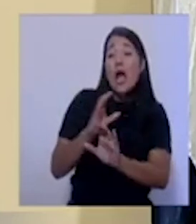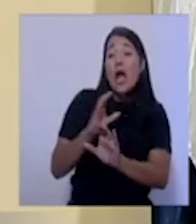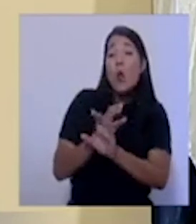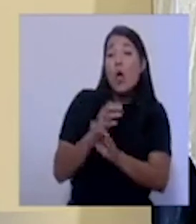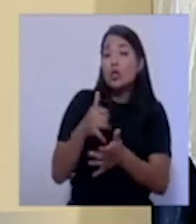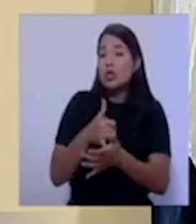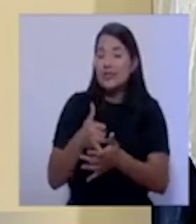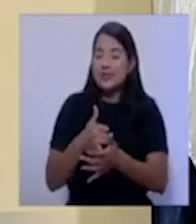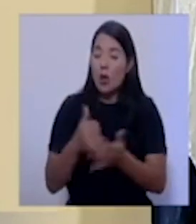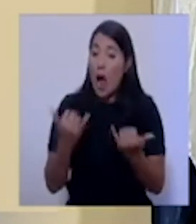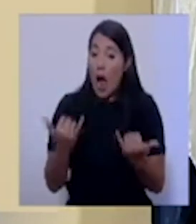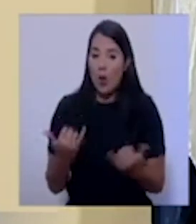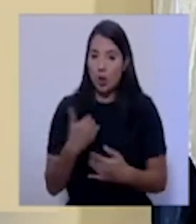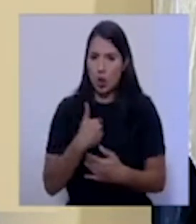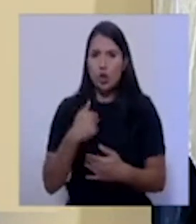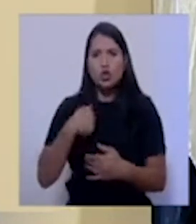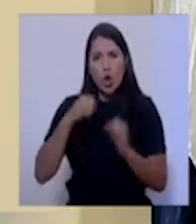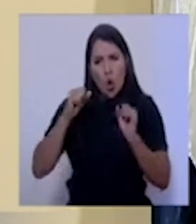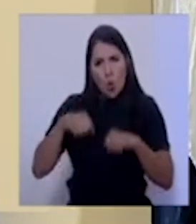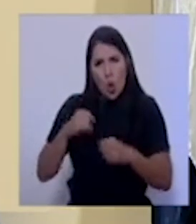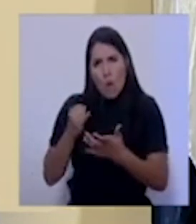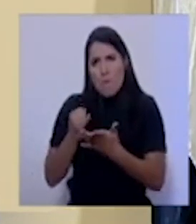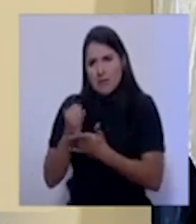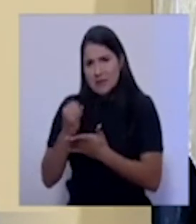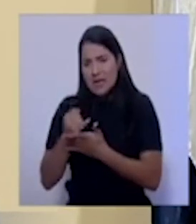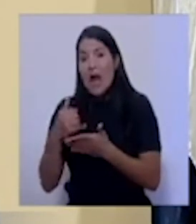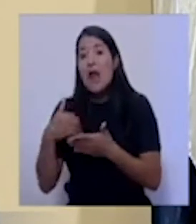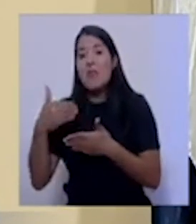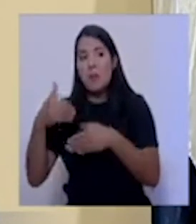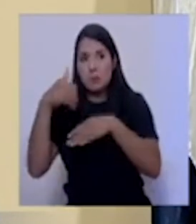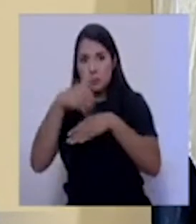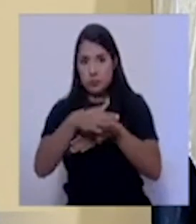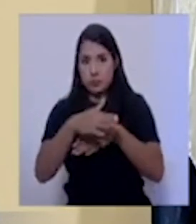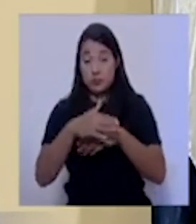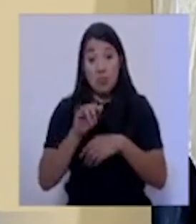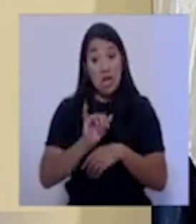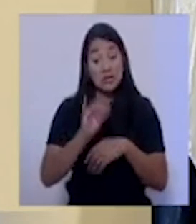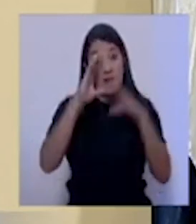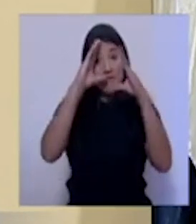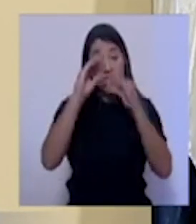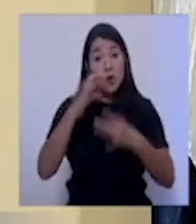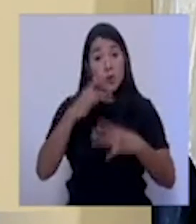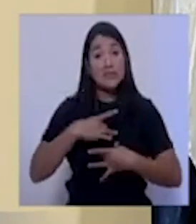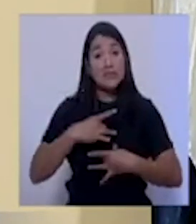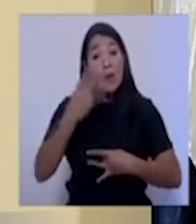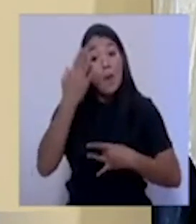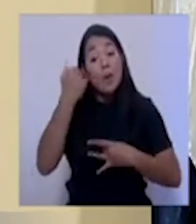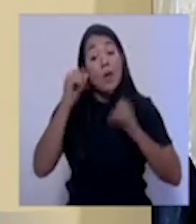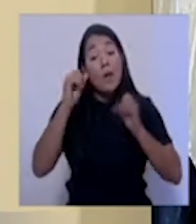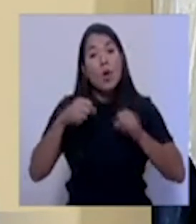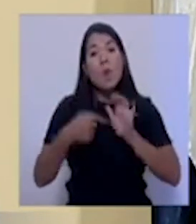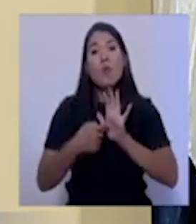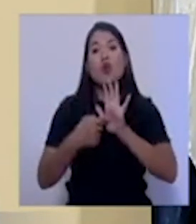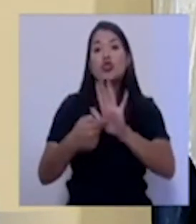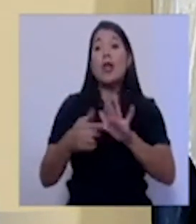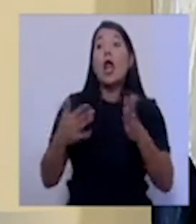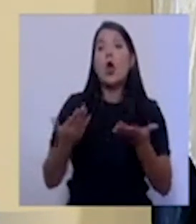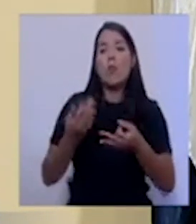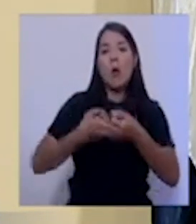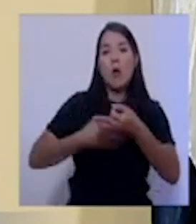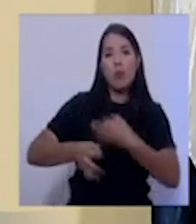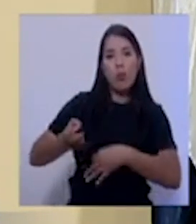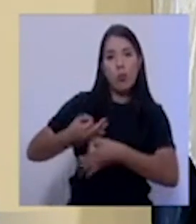mandar. De hecho, es un dato muy interesante porque demuestra cómo los pacientes han ido evolucionando. sí es muy importante